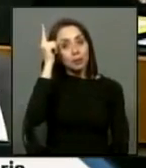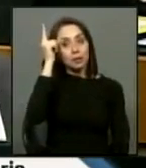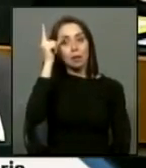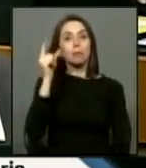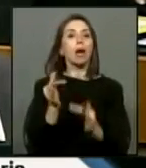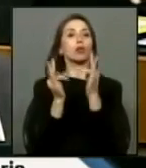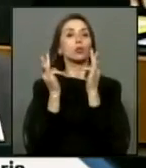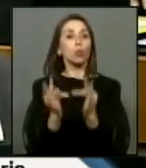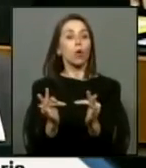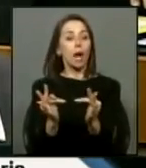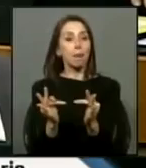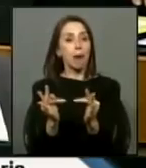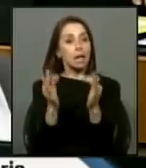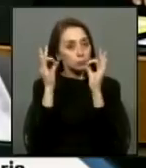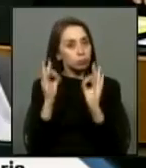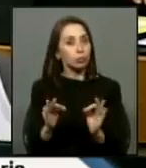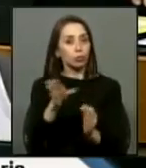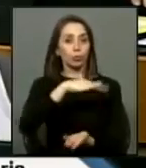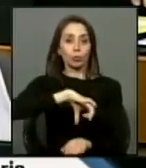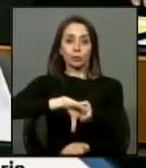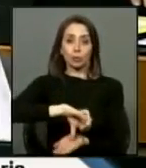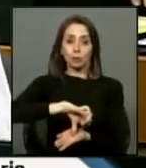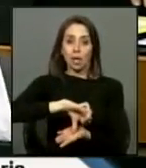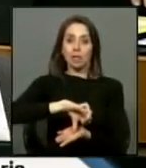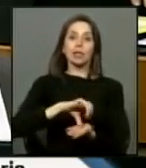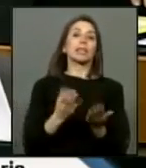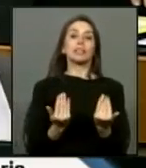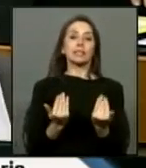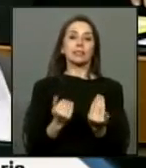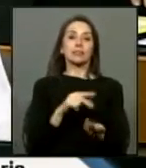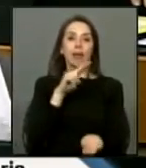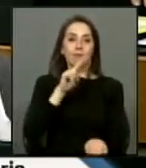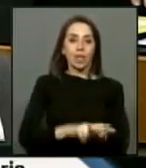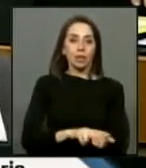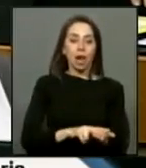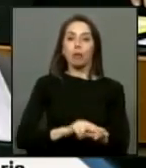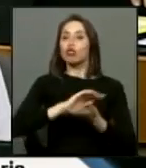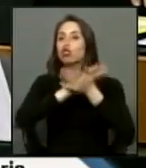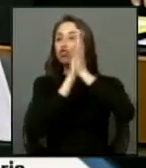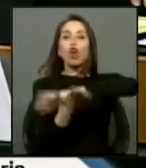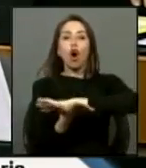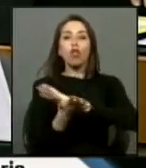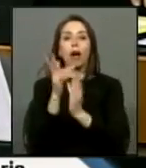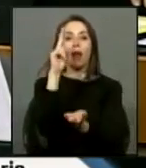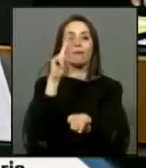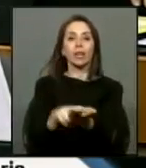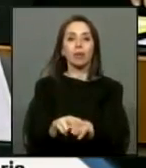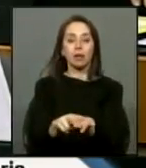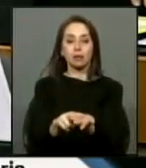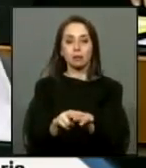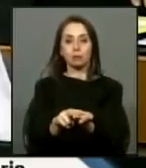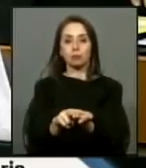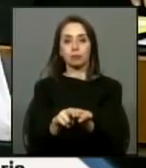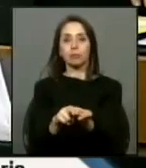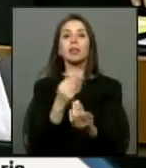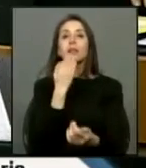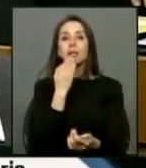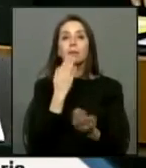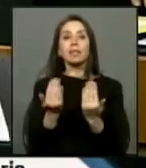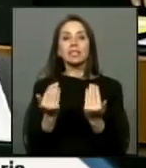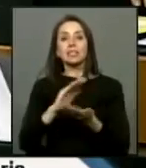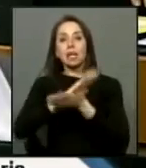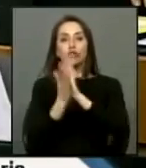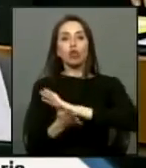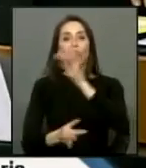nunca más se consolide en nuestro país se requiere verdad toda la verdad y también se requiere